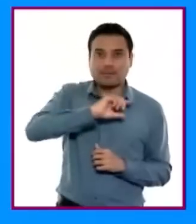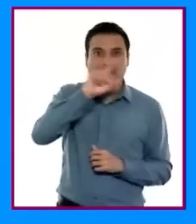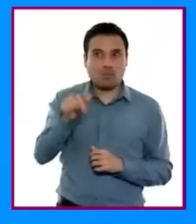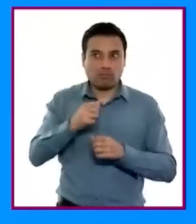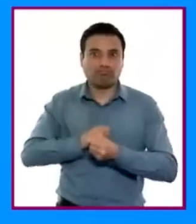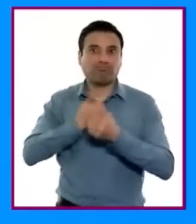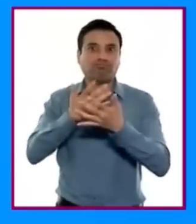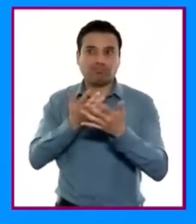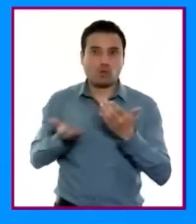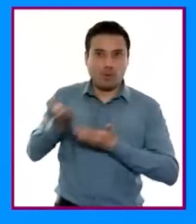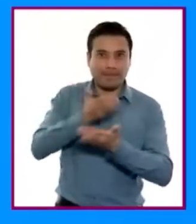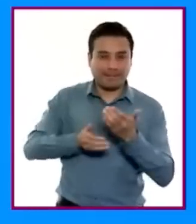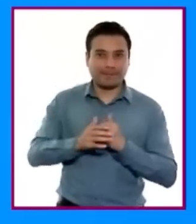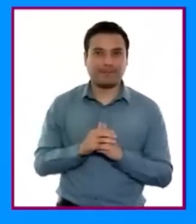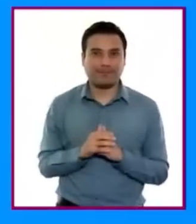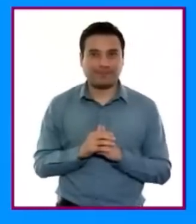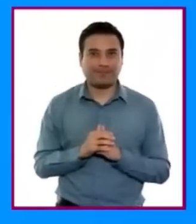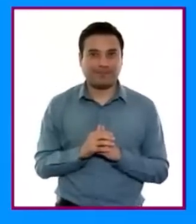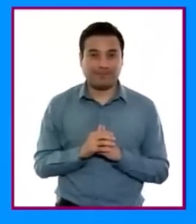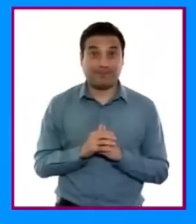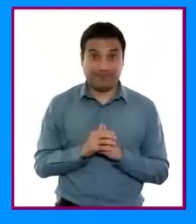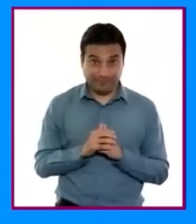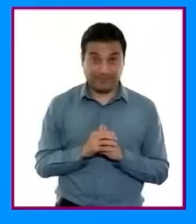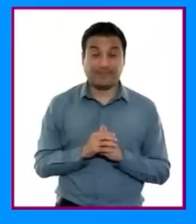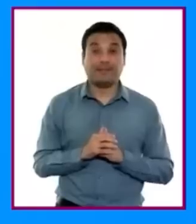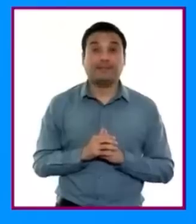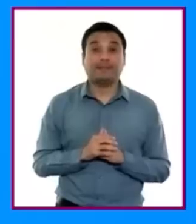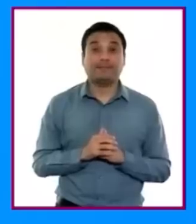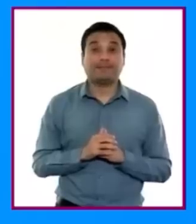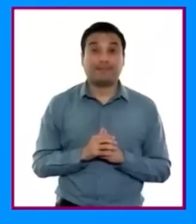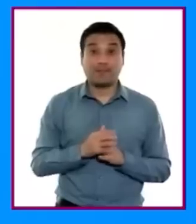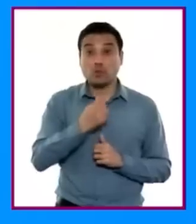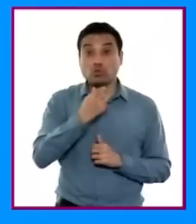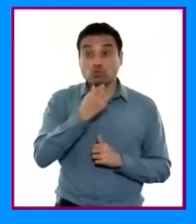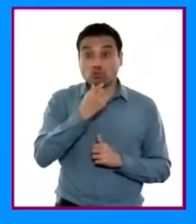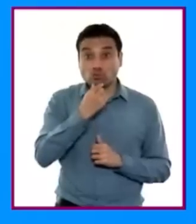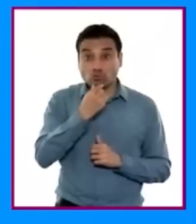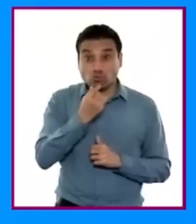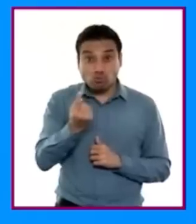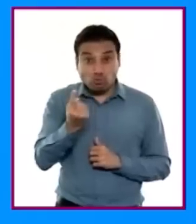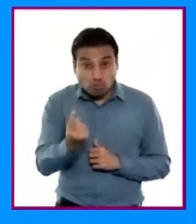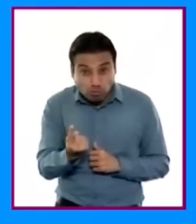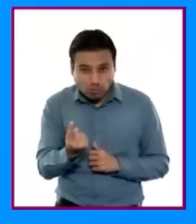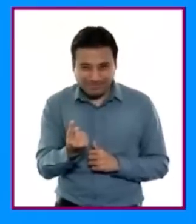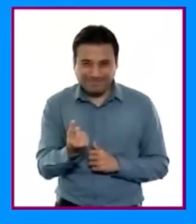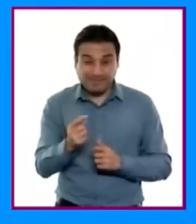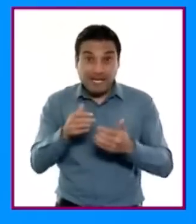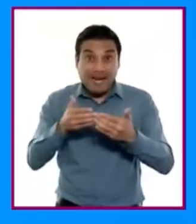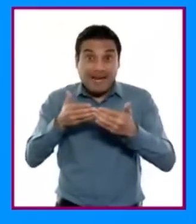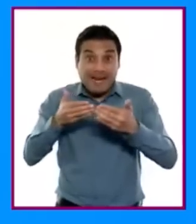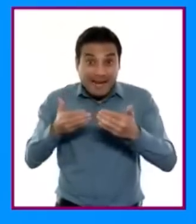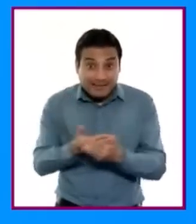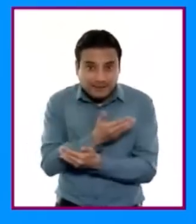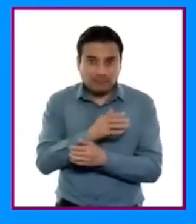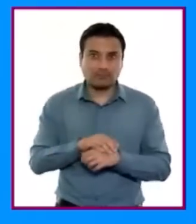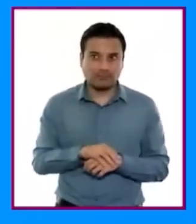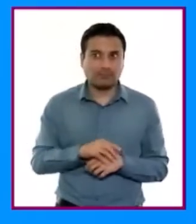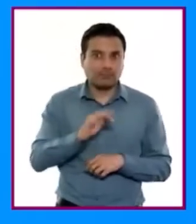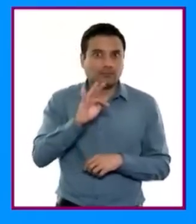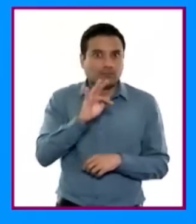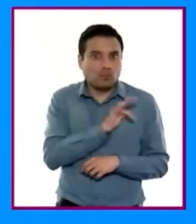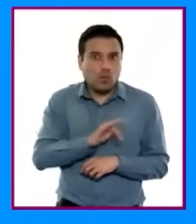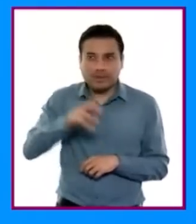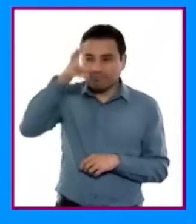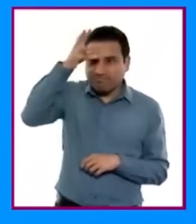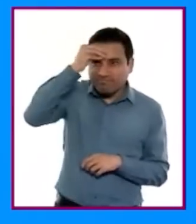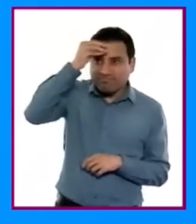En la educación inicial se reconoce desde los primeros días de vida que niñas, niños desarrollan los caminos que dan lugar al